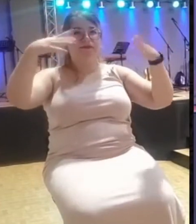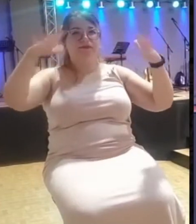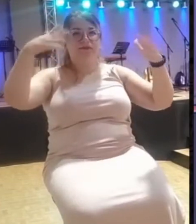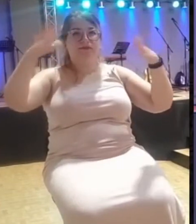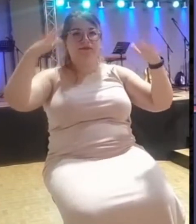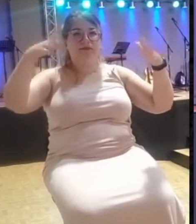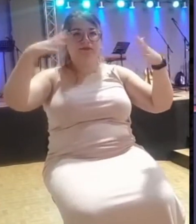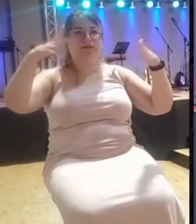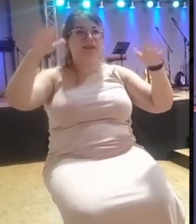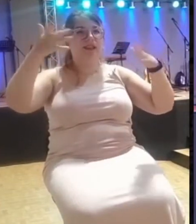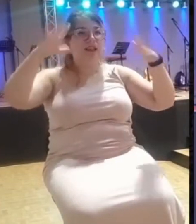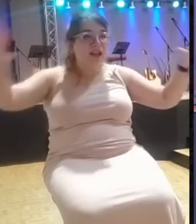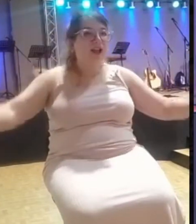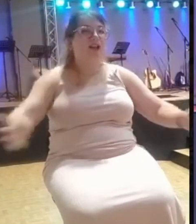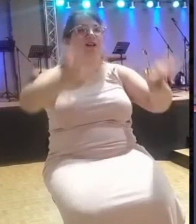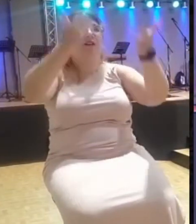y a su nombre.